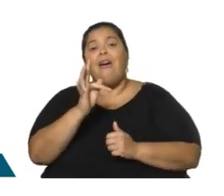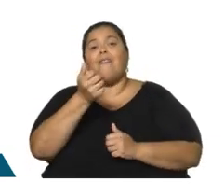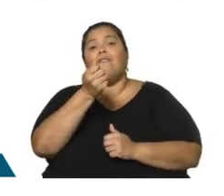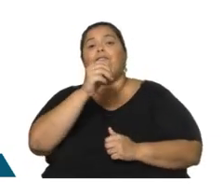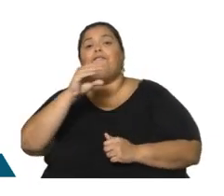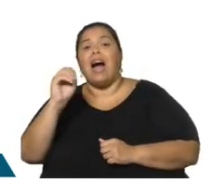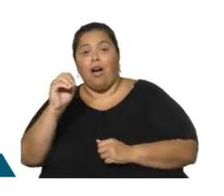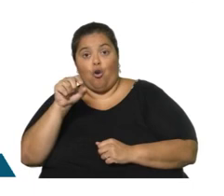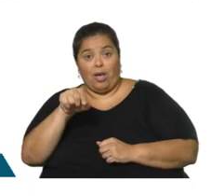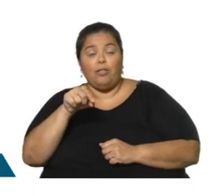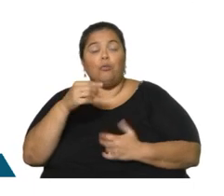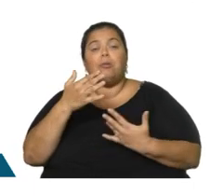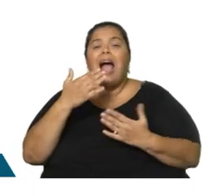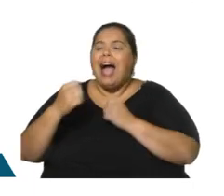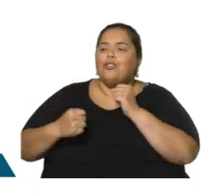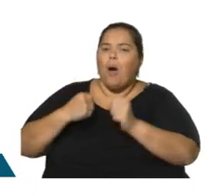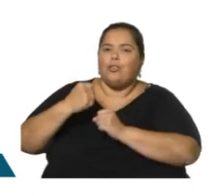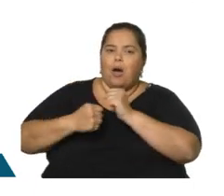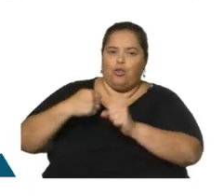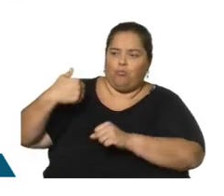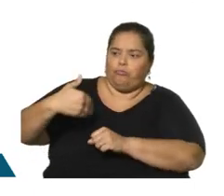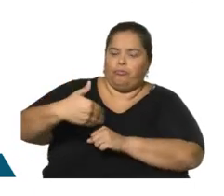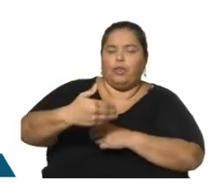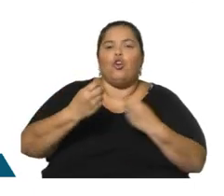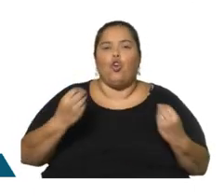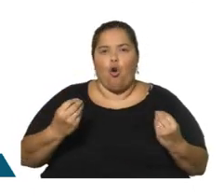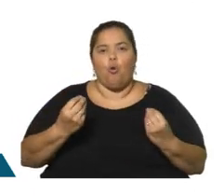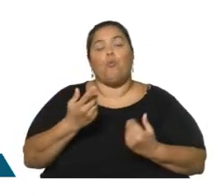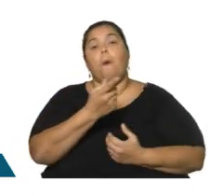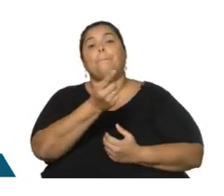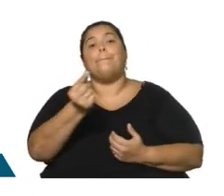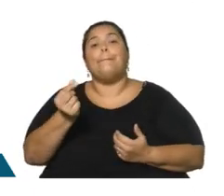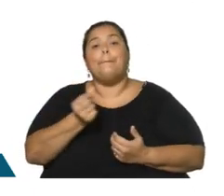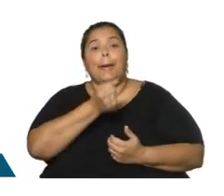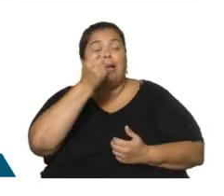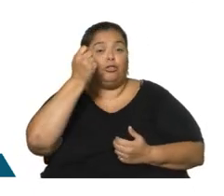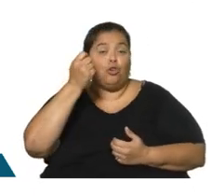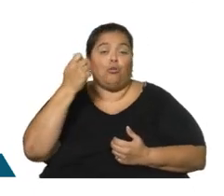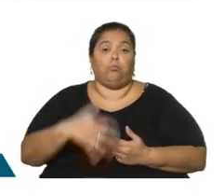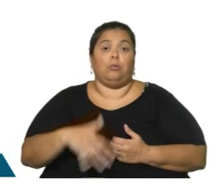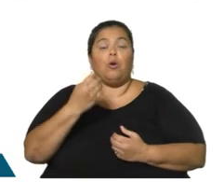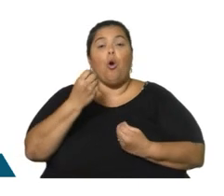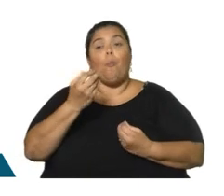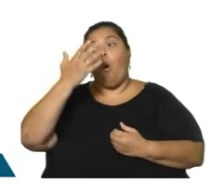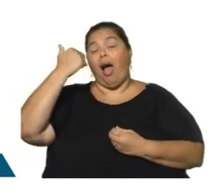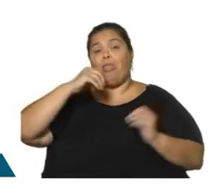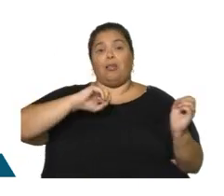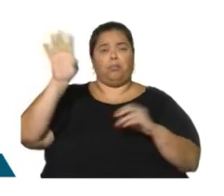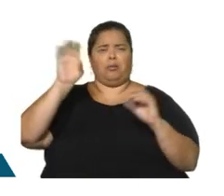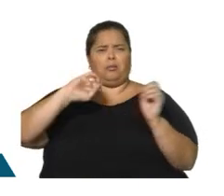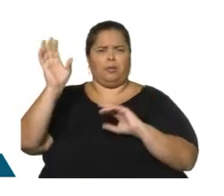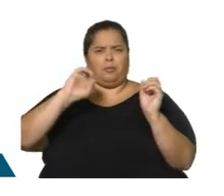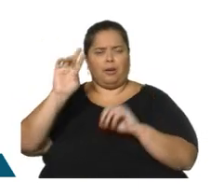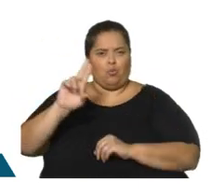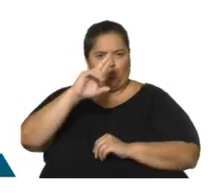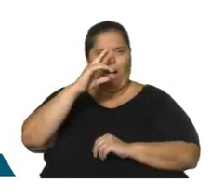Primero está la evolución año a año. Ahí vemos claramente cómo los altos precios ayudaron al año récord de las expo de Uruguay. Eso fue en